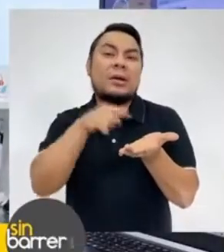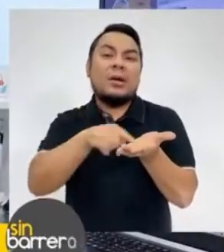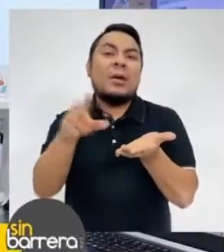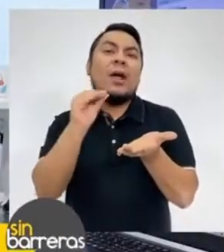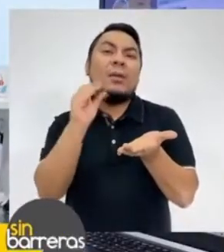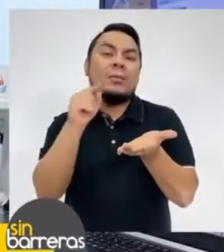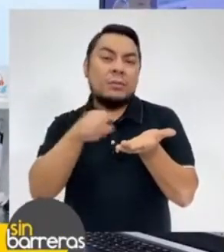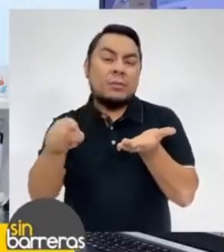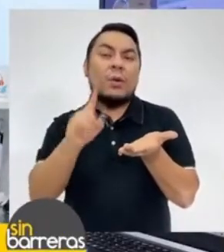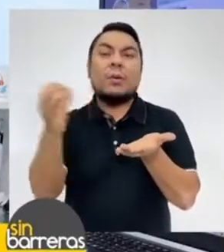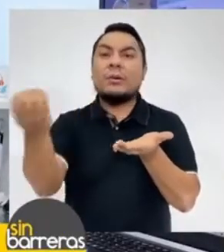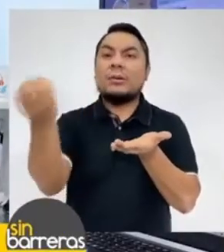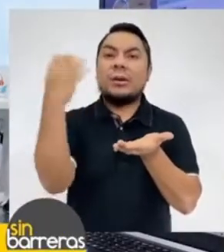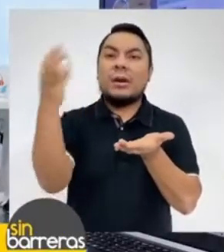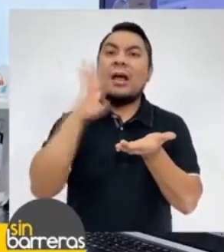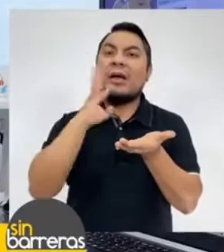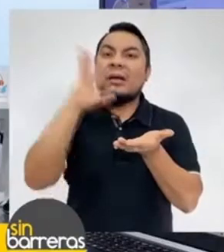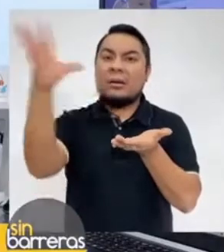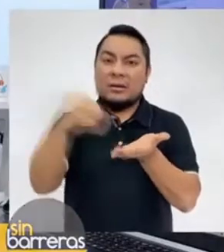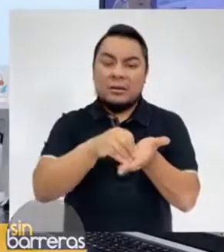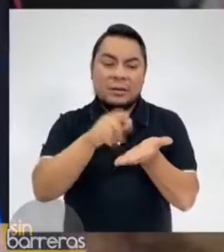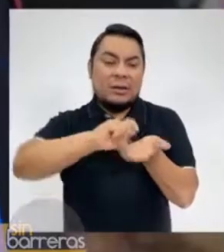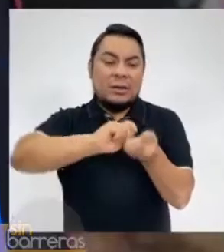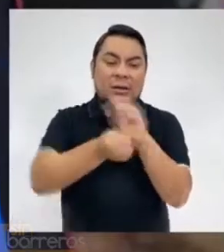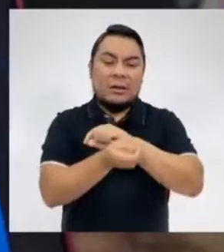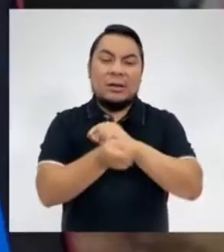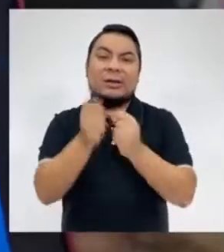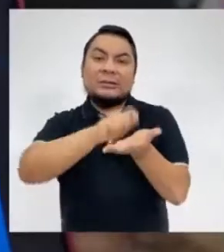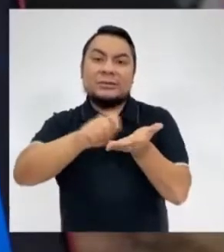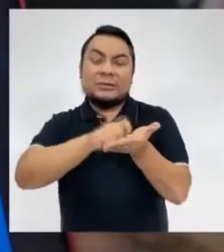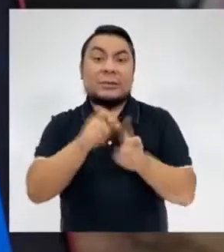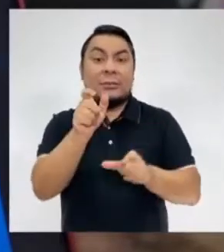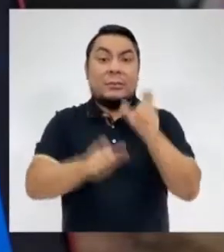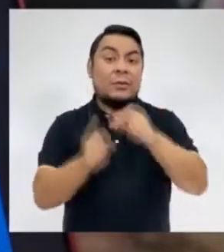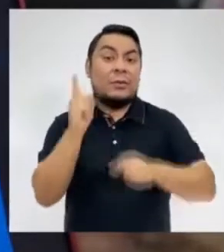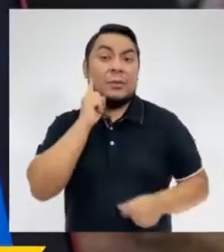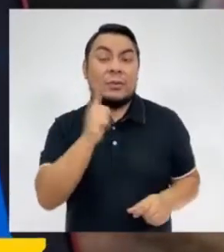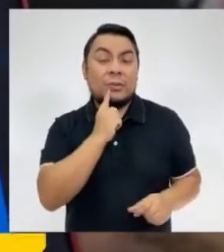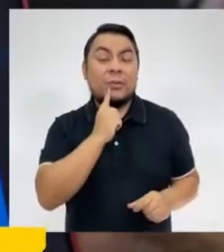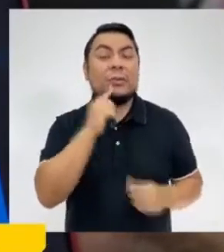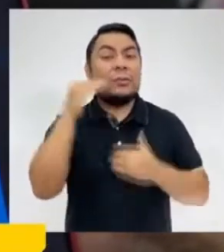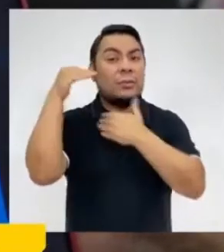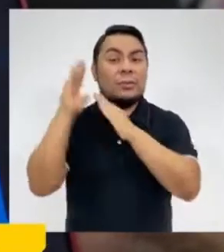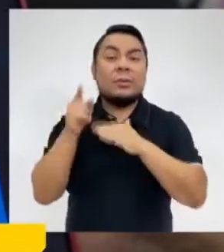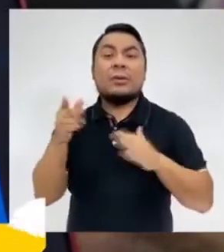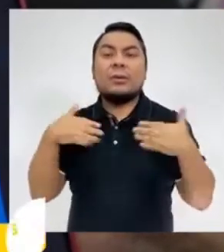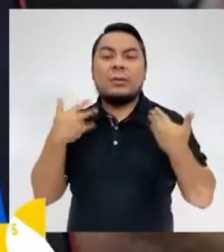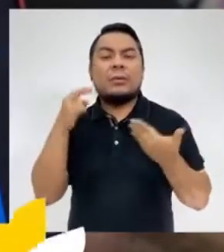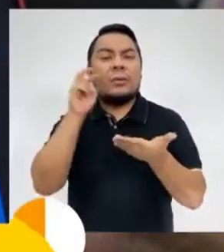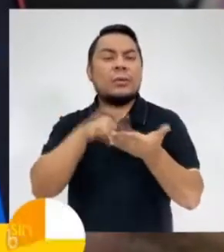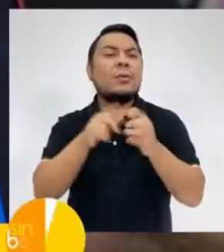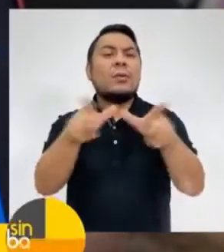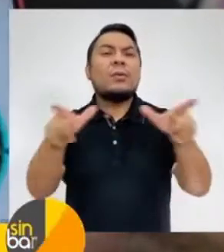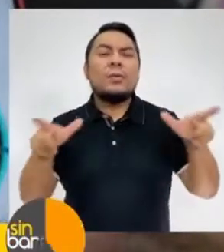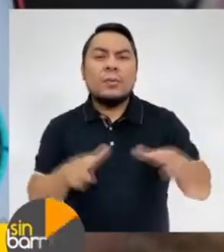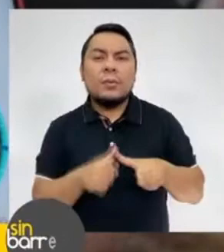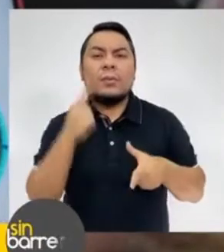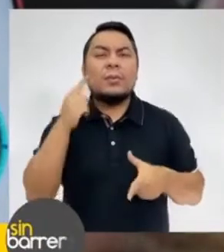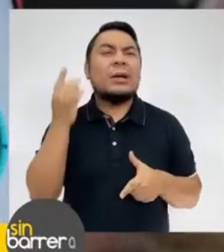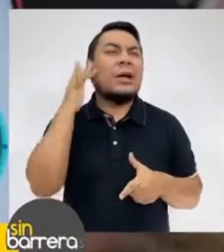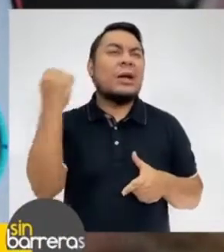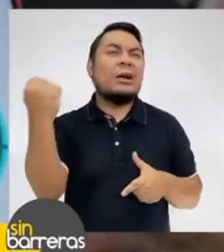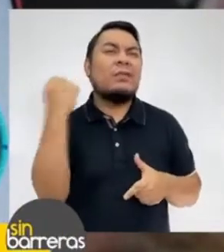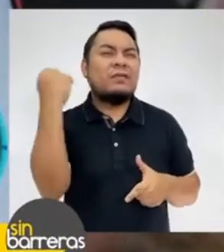lo que se les está mencionando. Tenemos un sonómetro para que las personas con discapacidad auditiva puedan detectar si están en algún lugar con